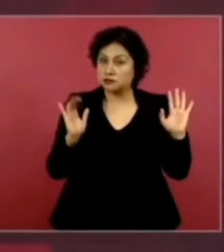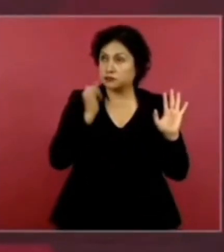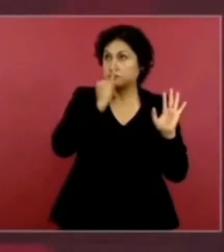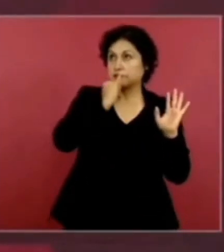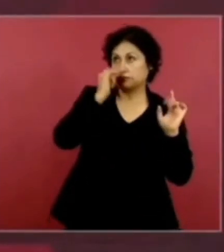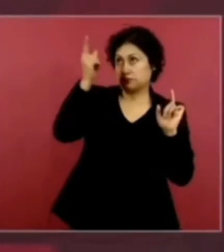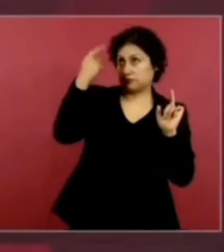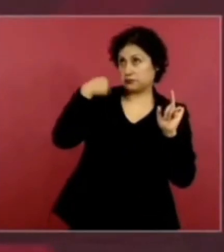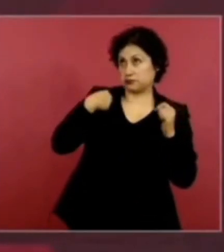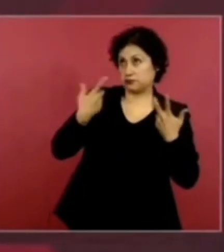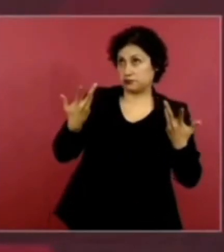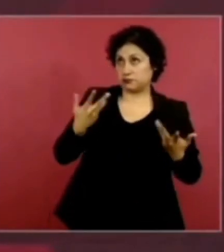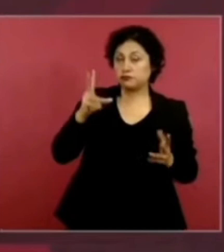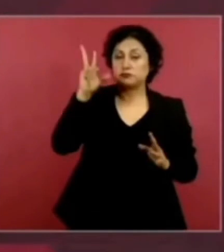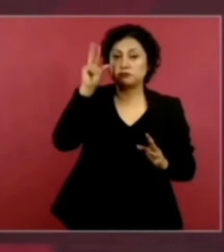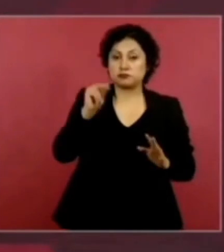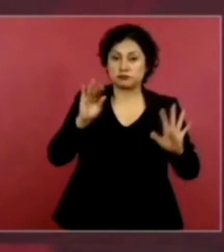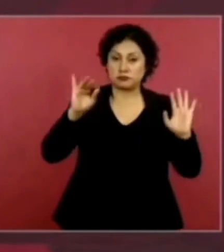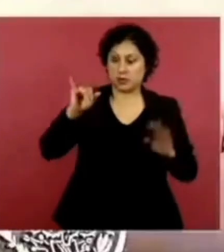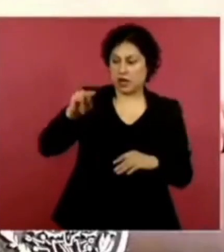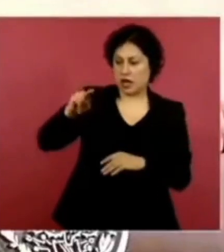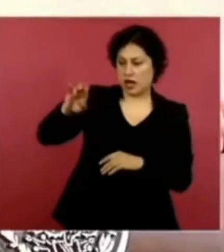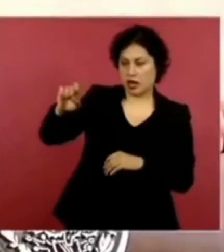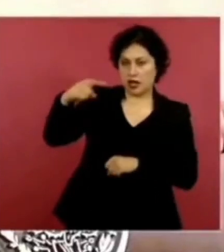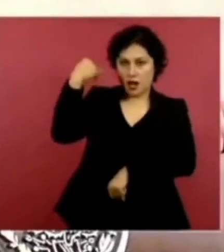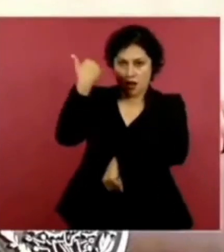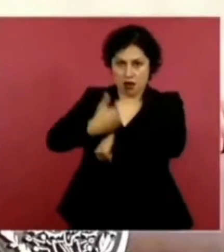el INE.